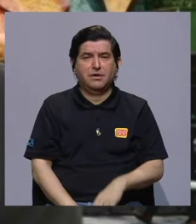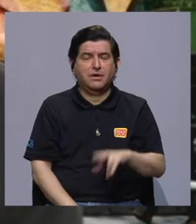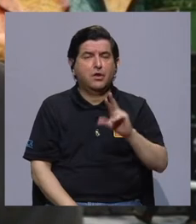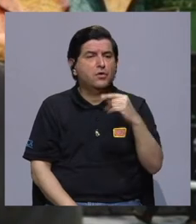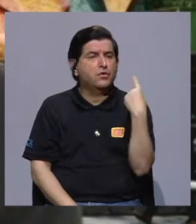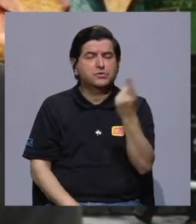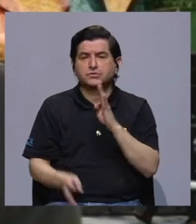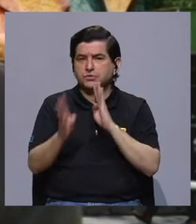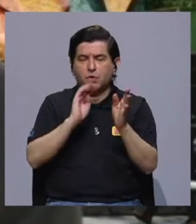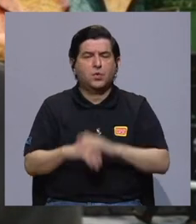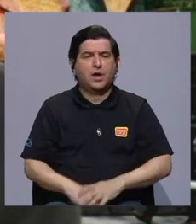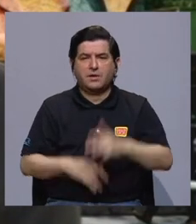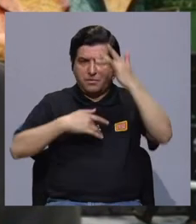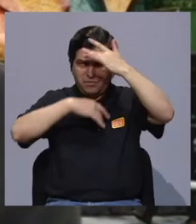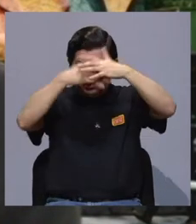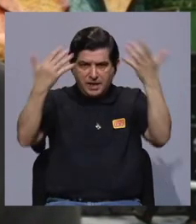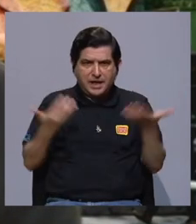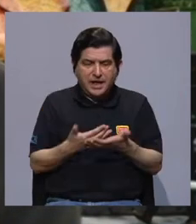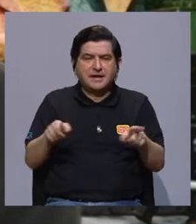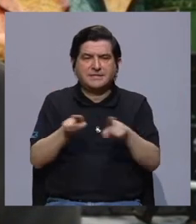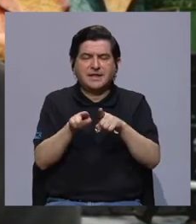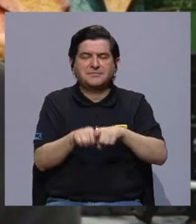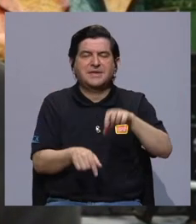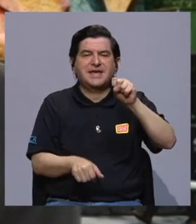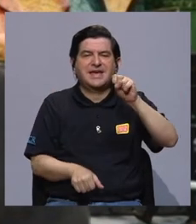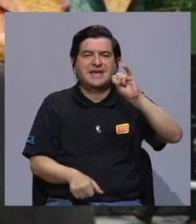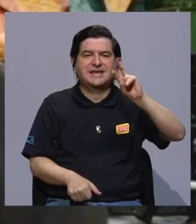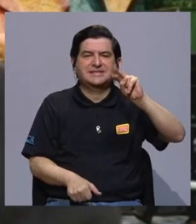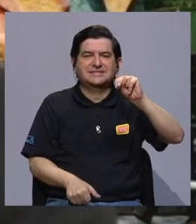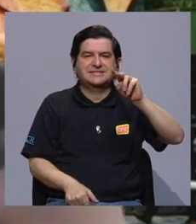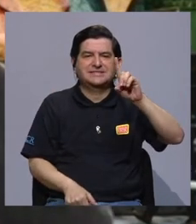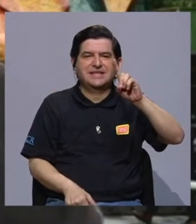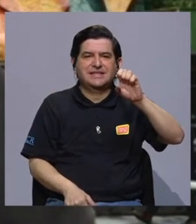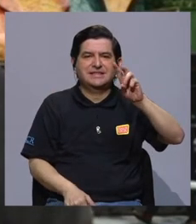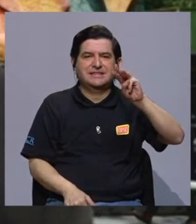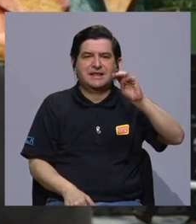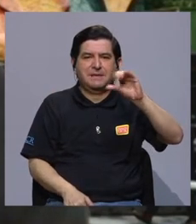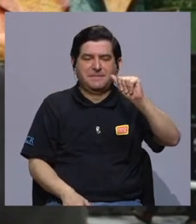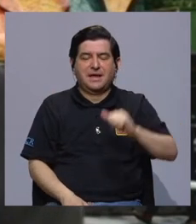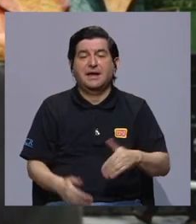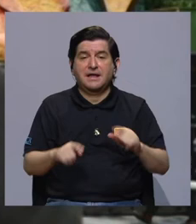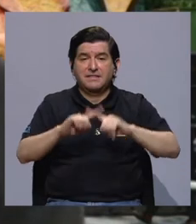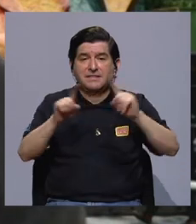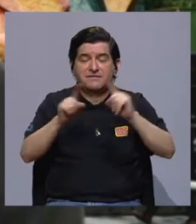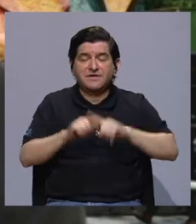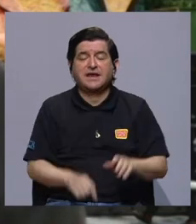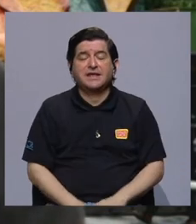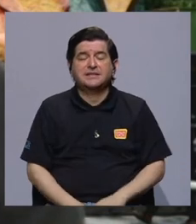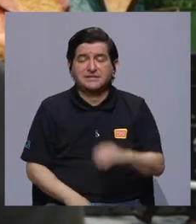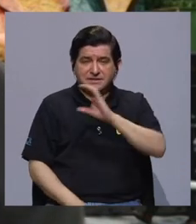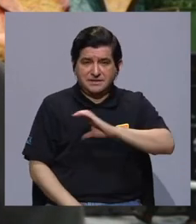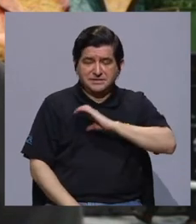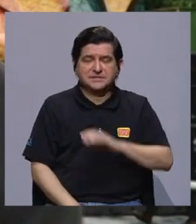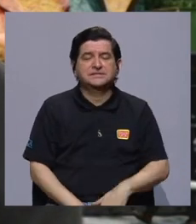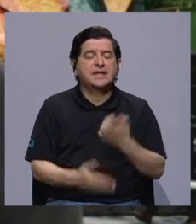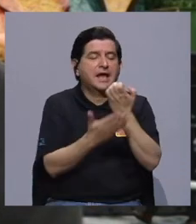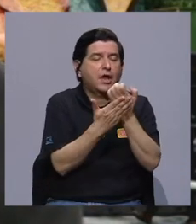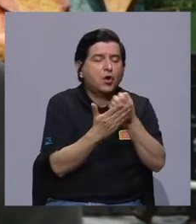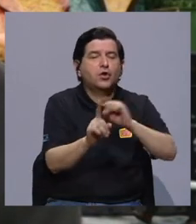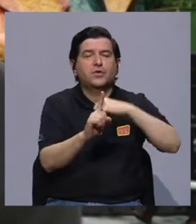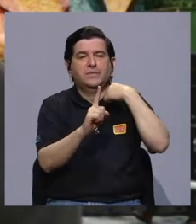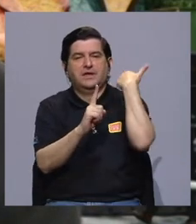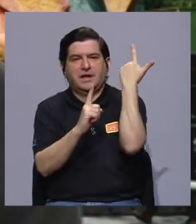pues ya no hablamos solo de pandemia, sino de sindemia, pues tiene toda una serie de connotaciones económicas,